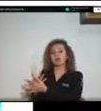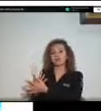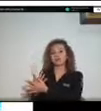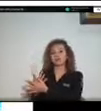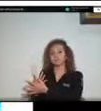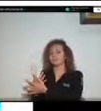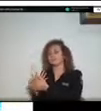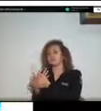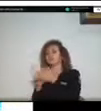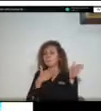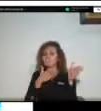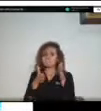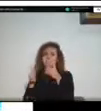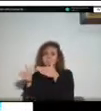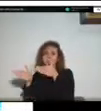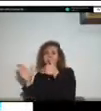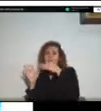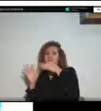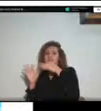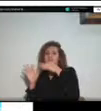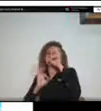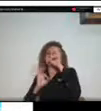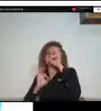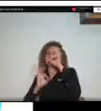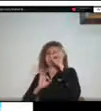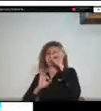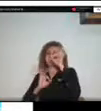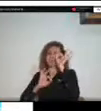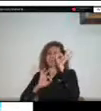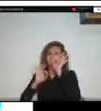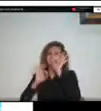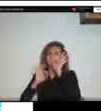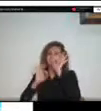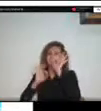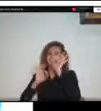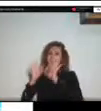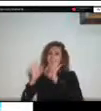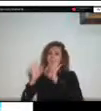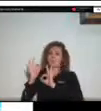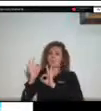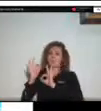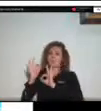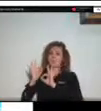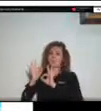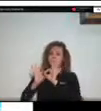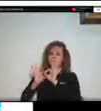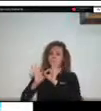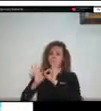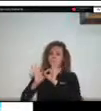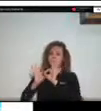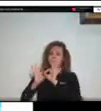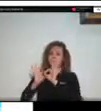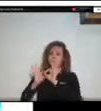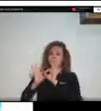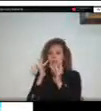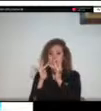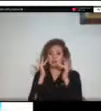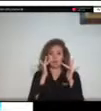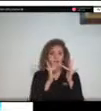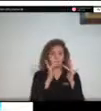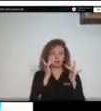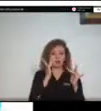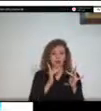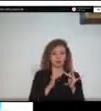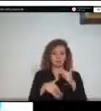ordenamiento ambiental del sector minero a través de un estudio hidráulico se ha procurado